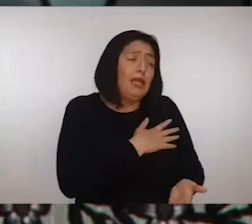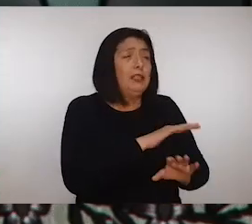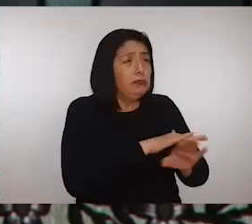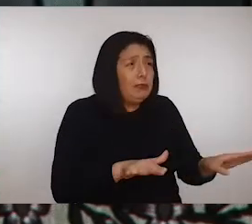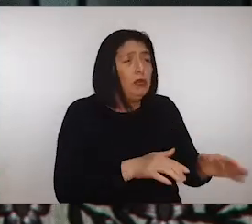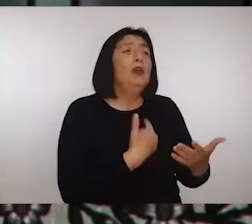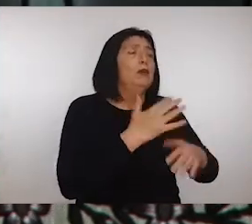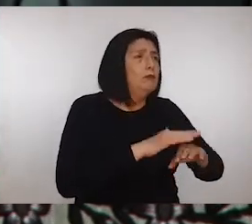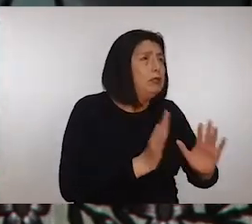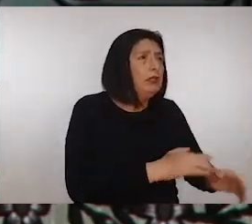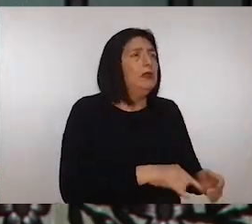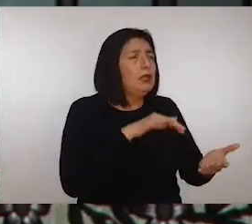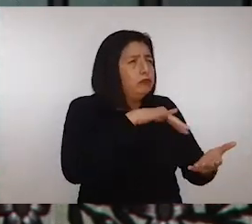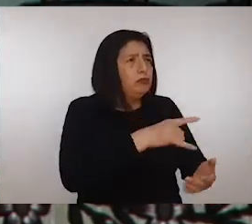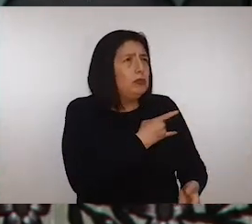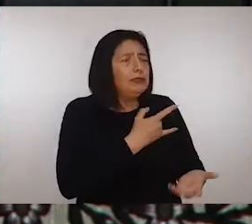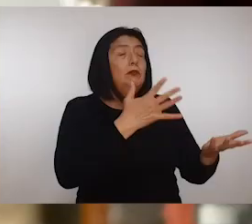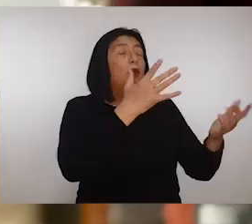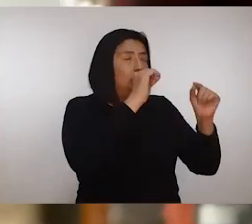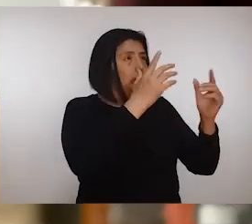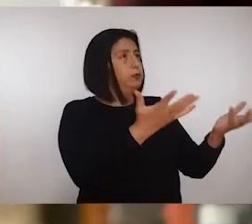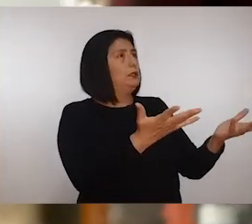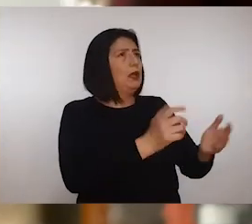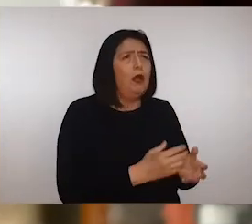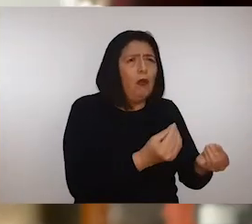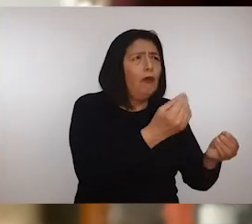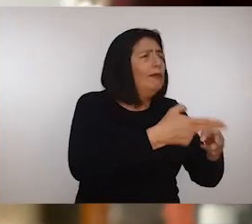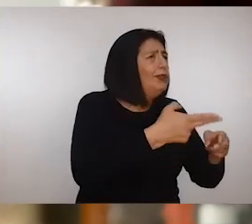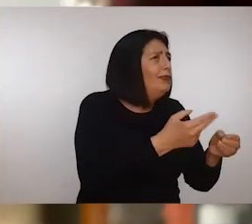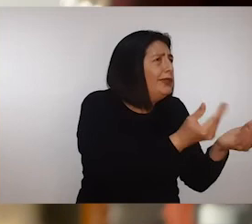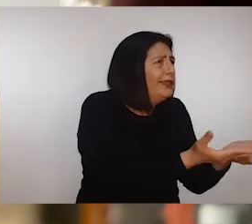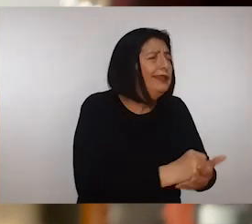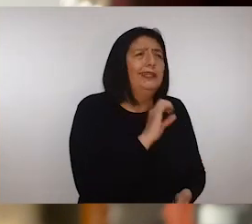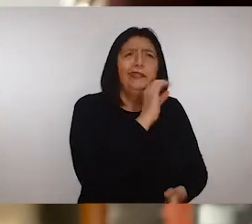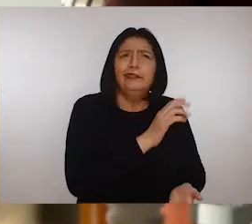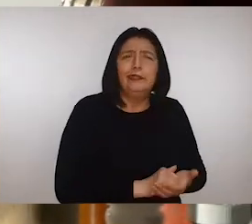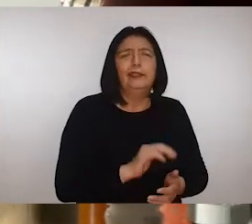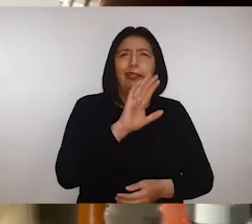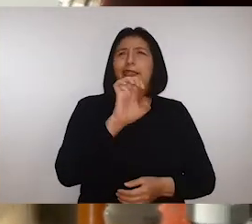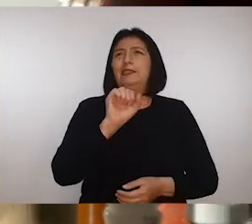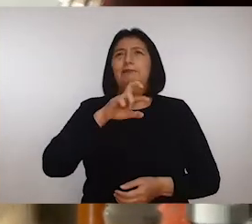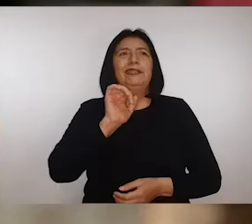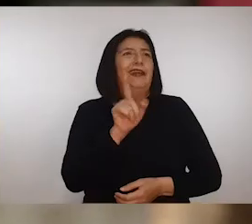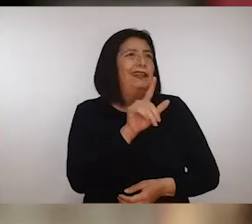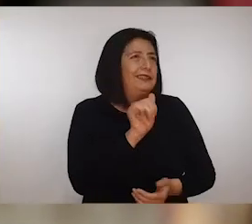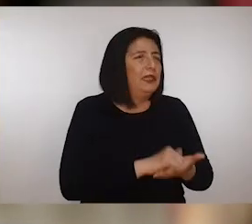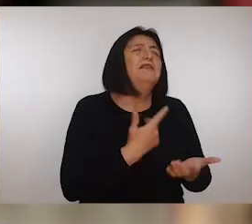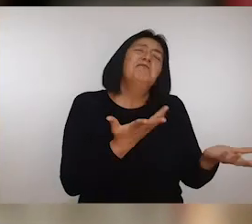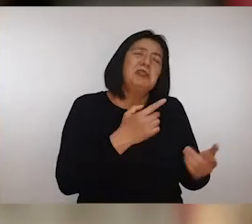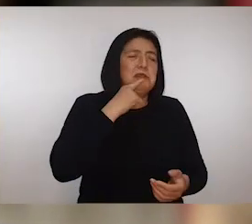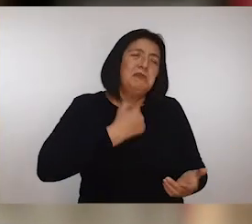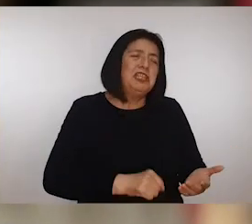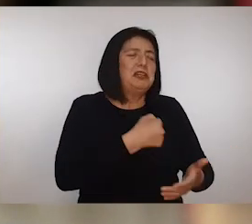planeaba una carrera, me vino con una sorpresa. ¿Cómo le vas a poner? Te pregunté. Esperanza. Y mi